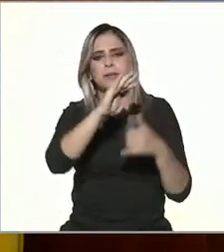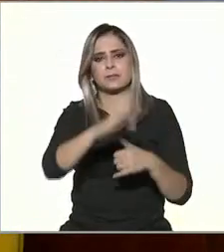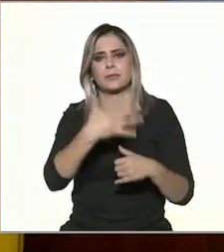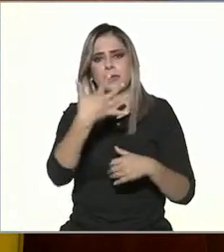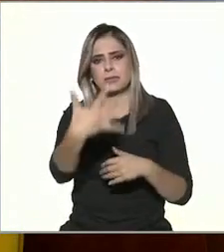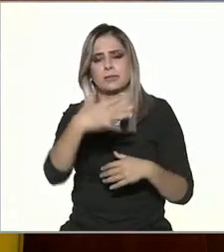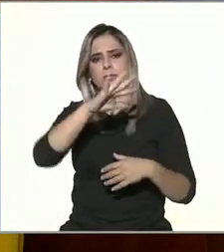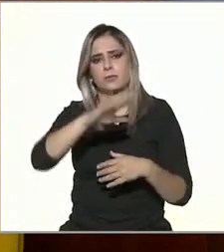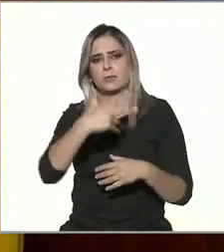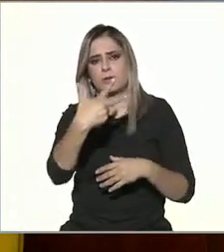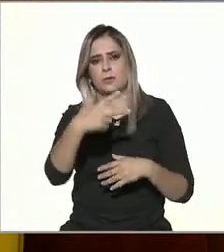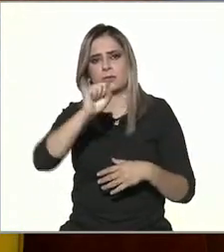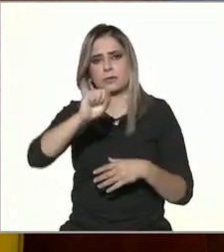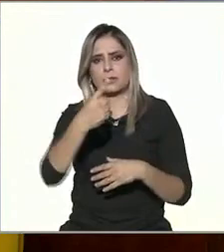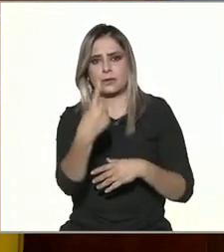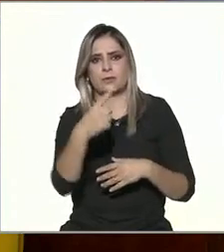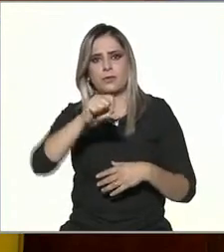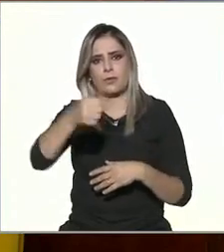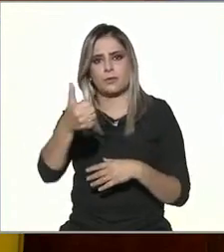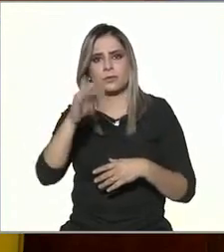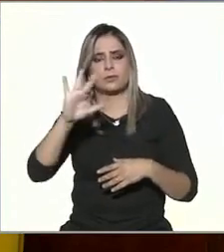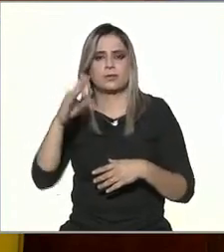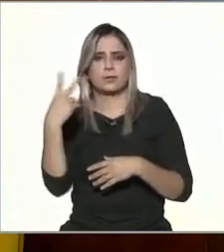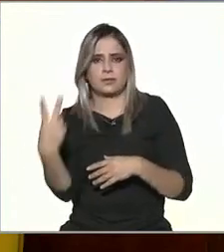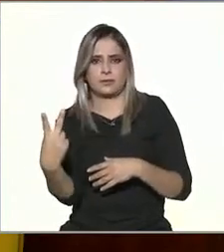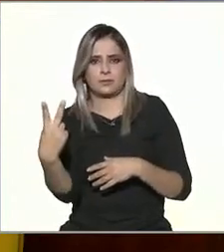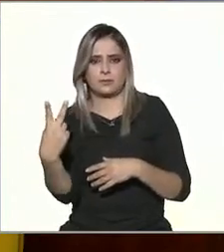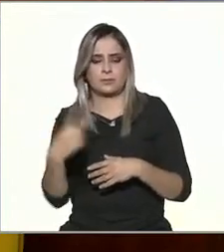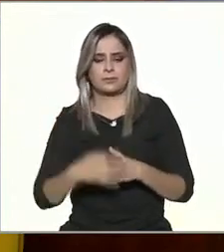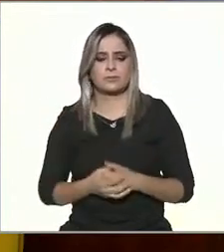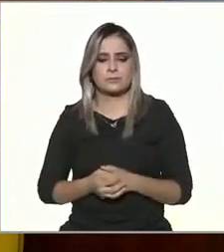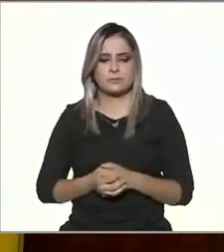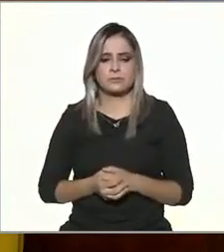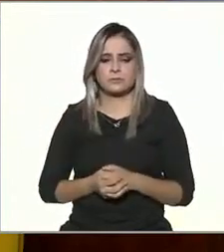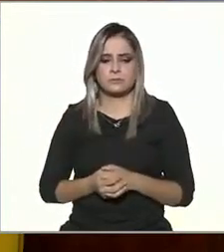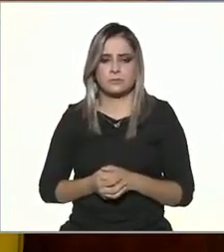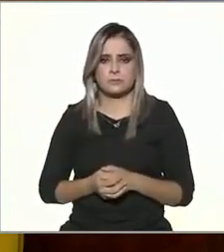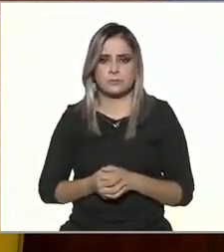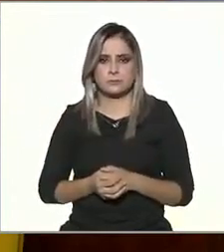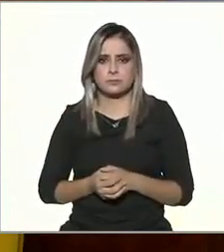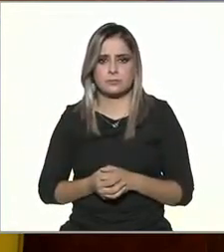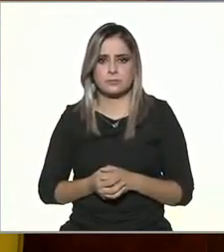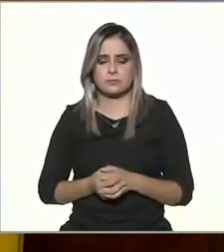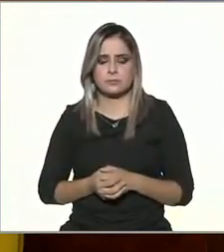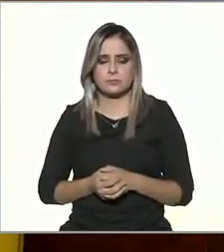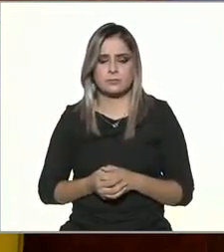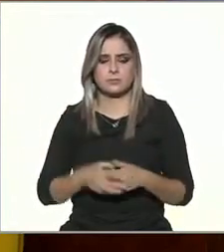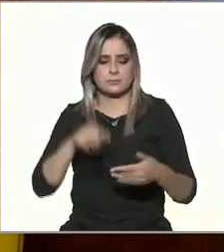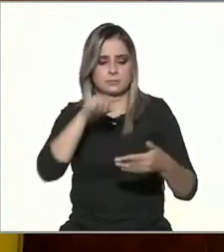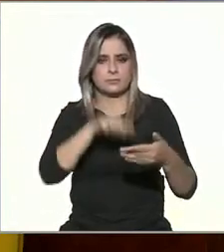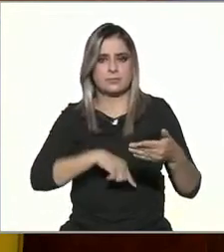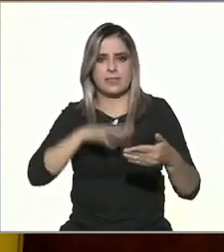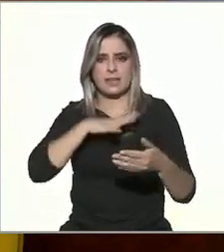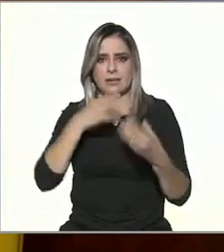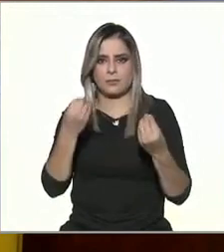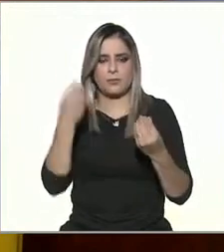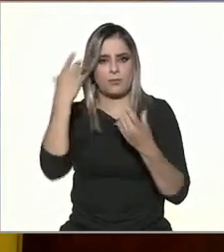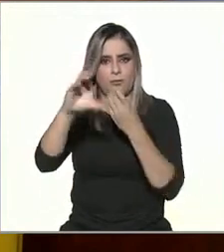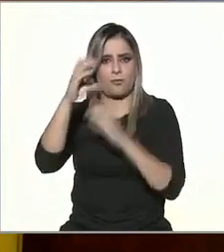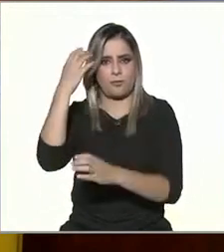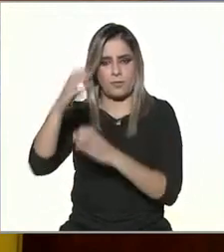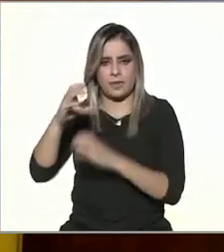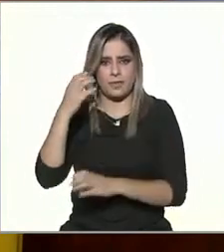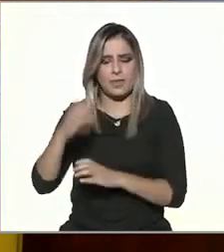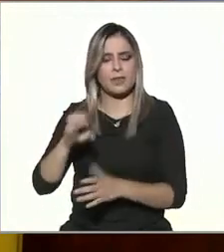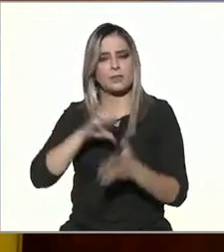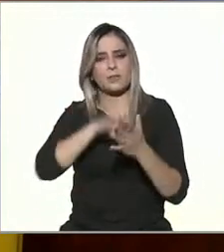-5861-1152. Y bueno, aquí ya tengo varios comentarios. Por